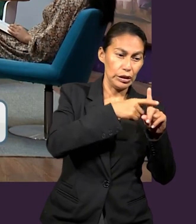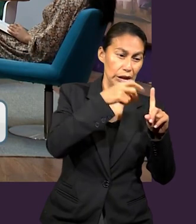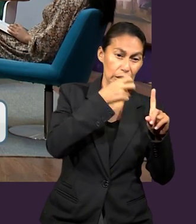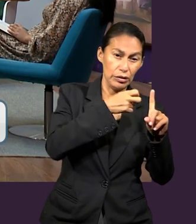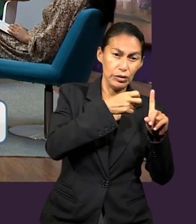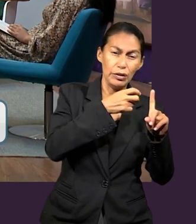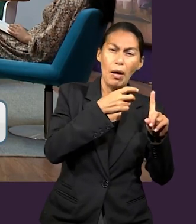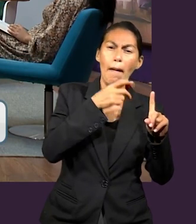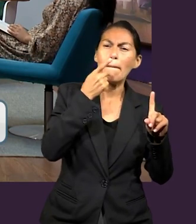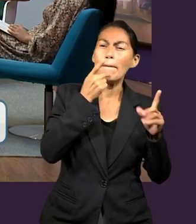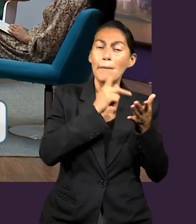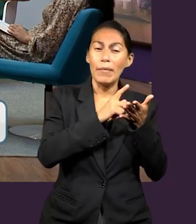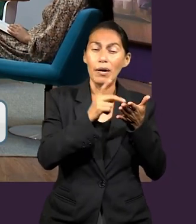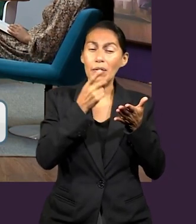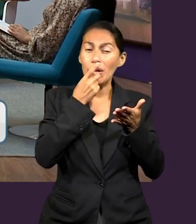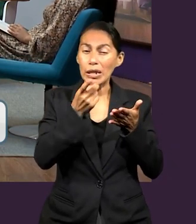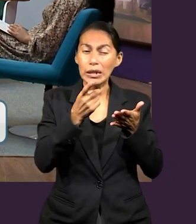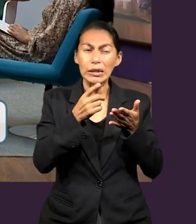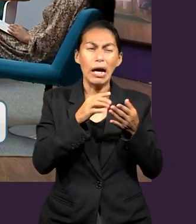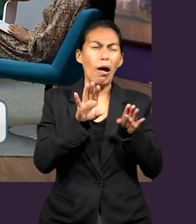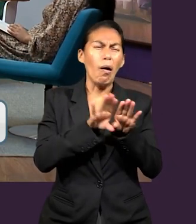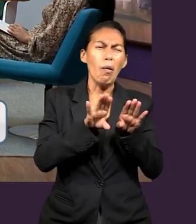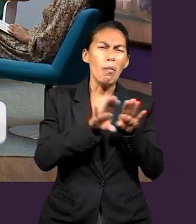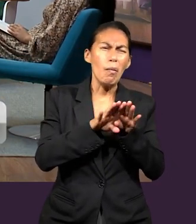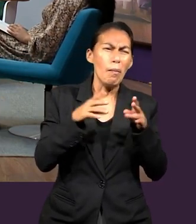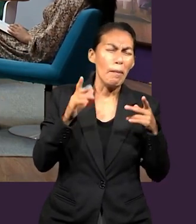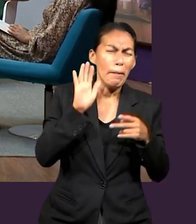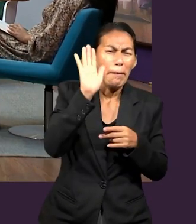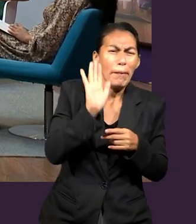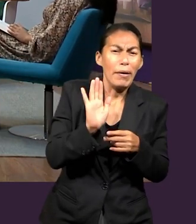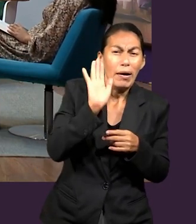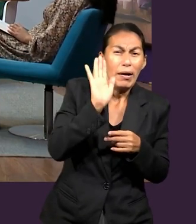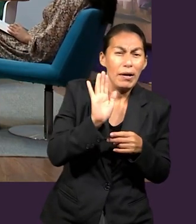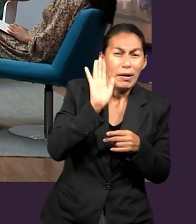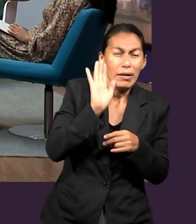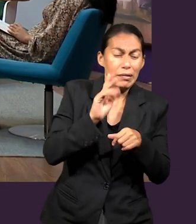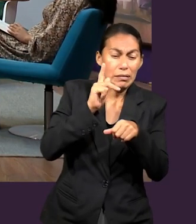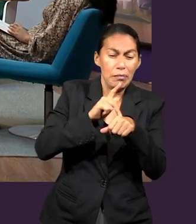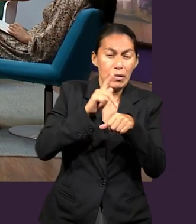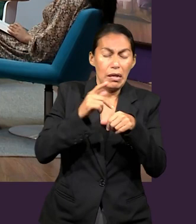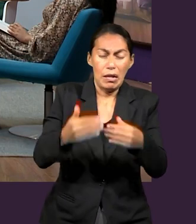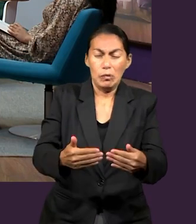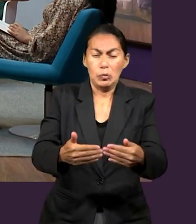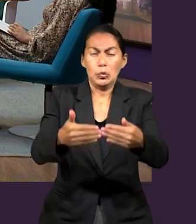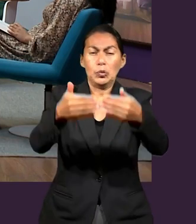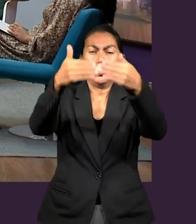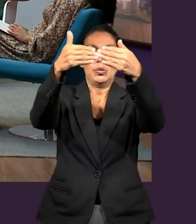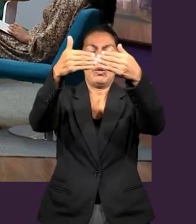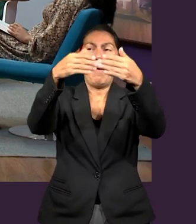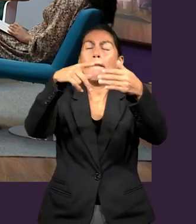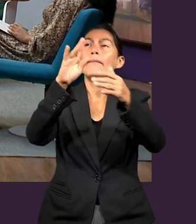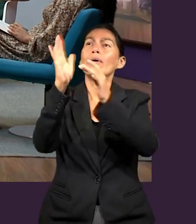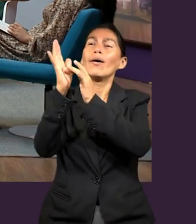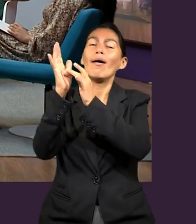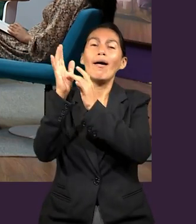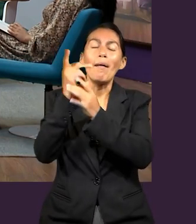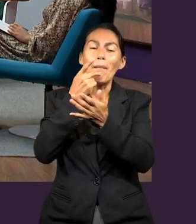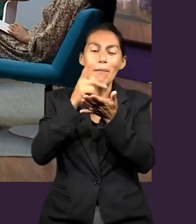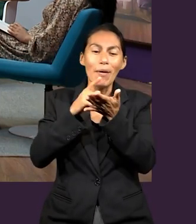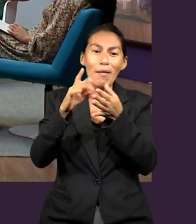es un concepto que Pablo utiliza para derribar un muro. Y debemos recordar que la cruz